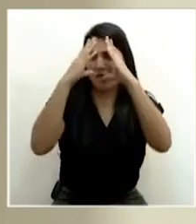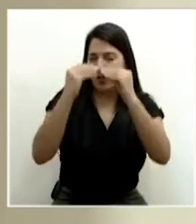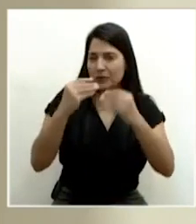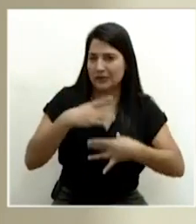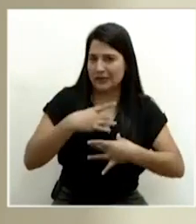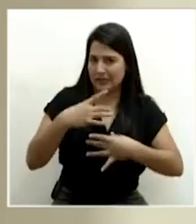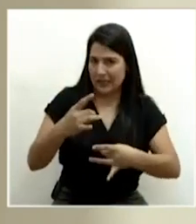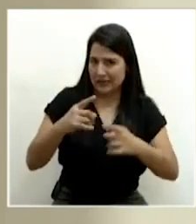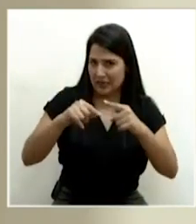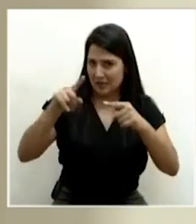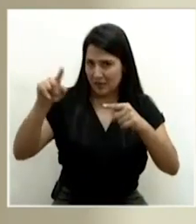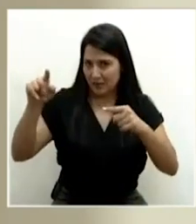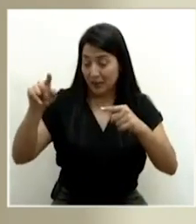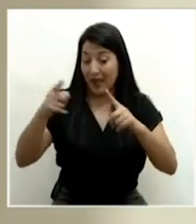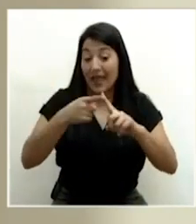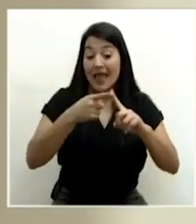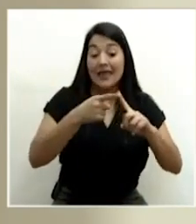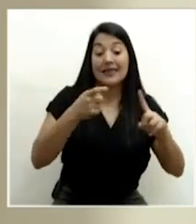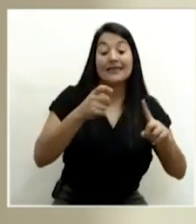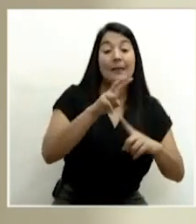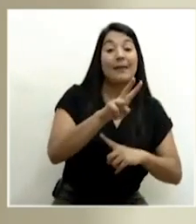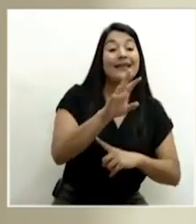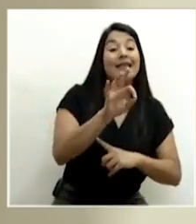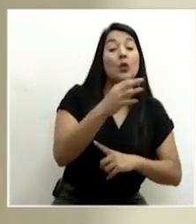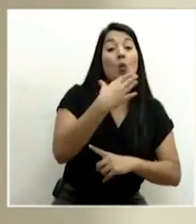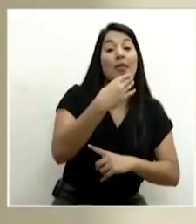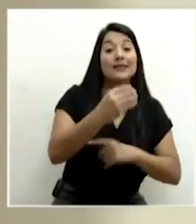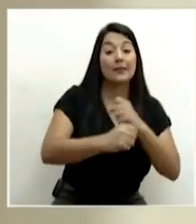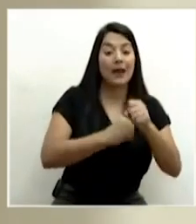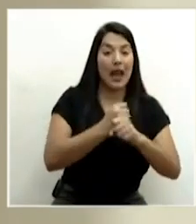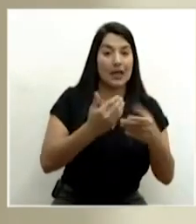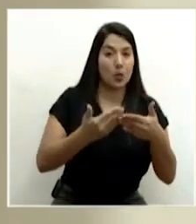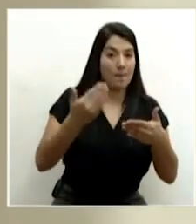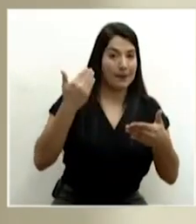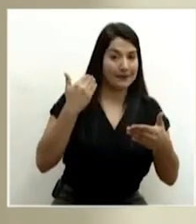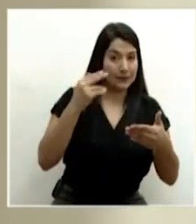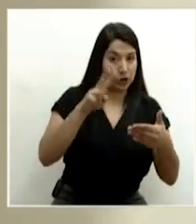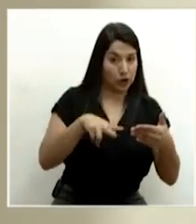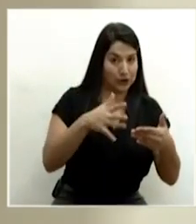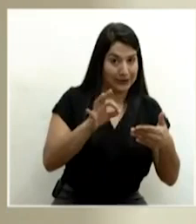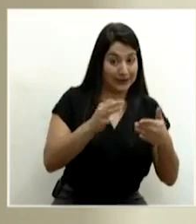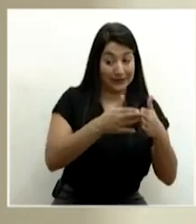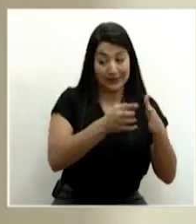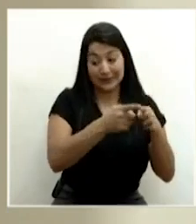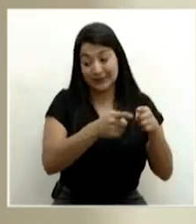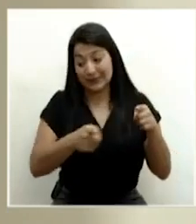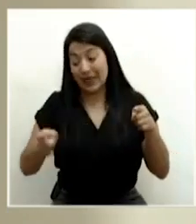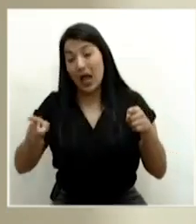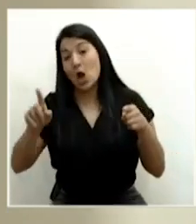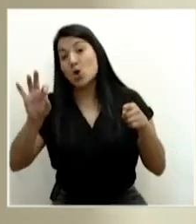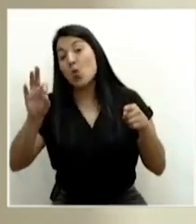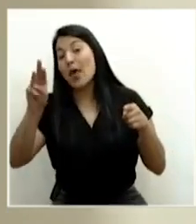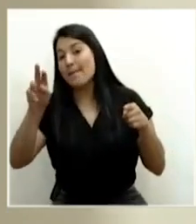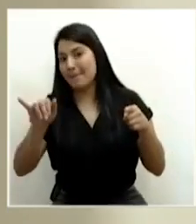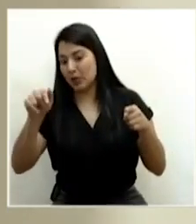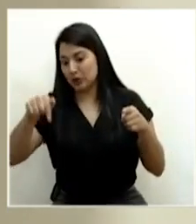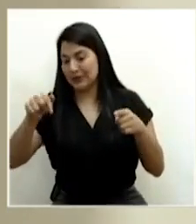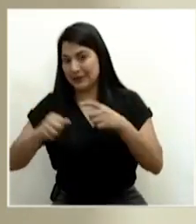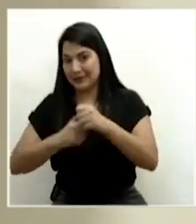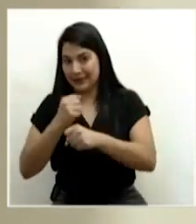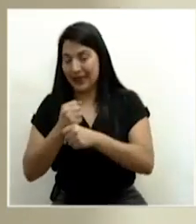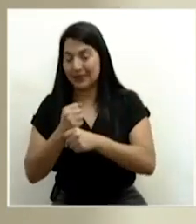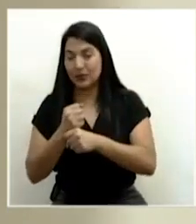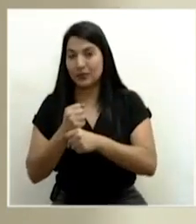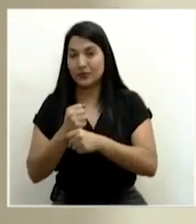Entre el 29 de diciembre del año pasado, 2019, al 9 de mayo de este año,